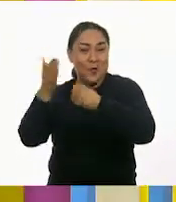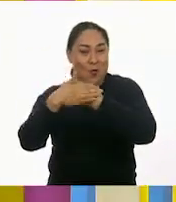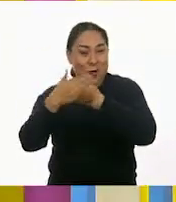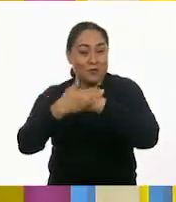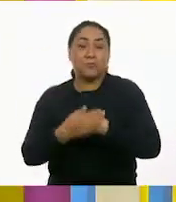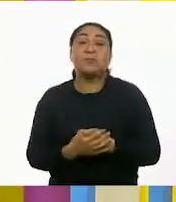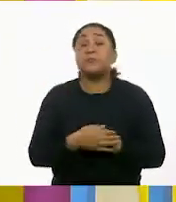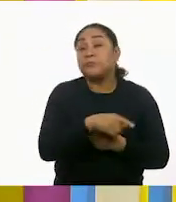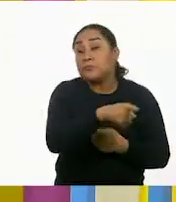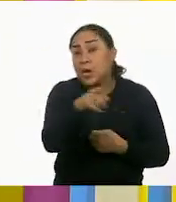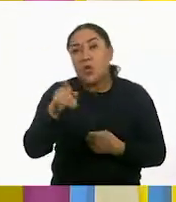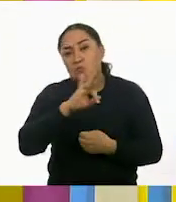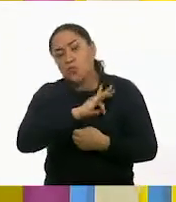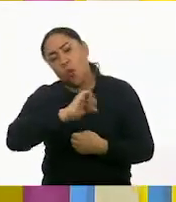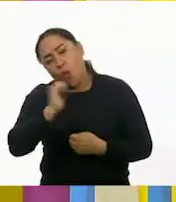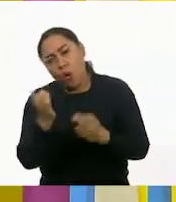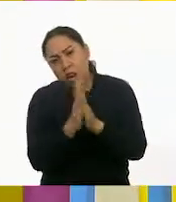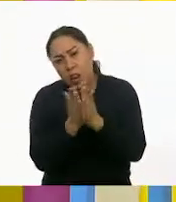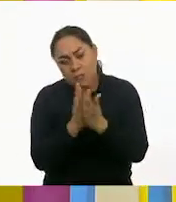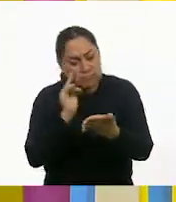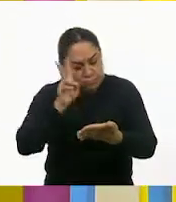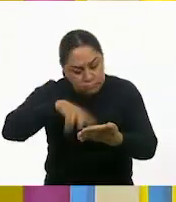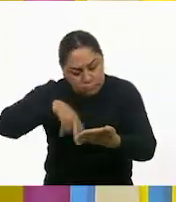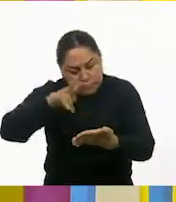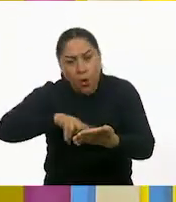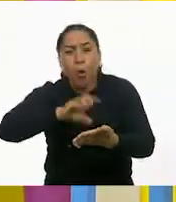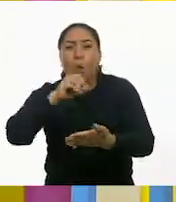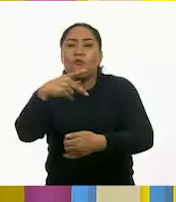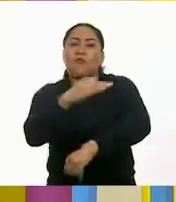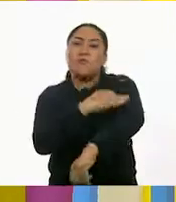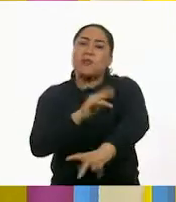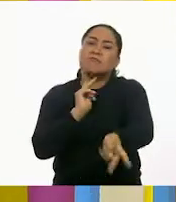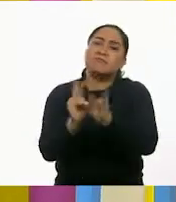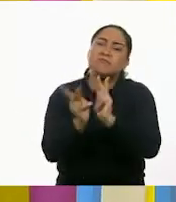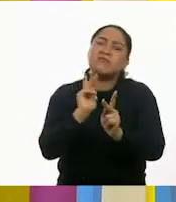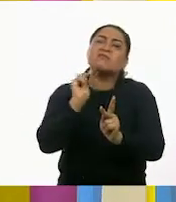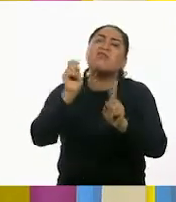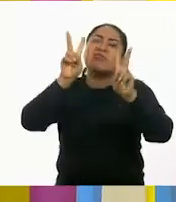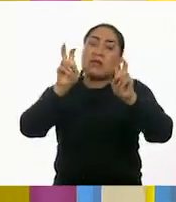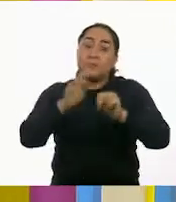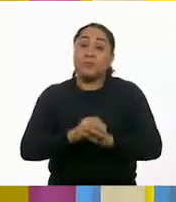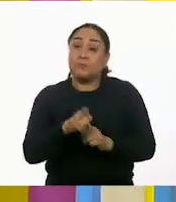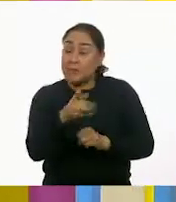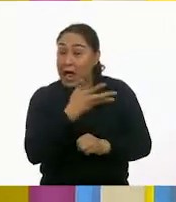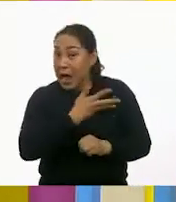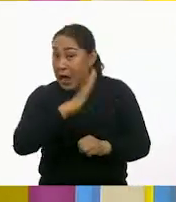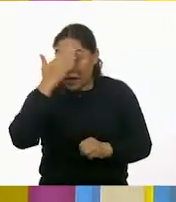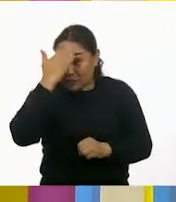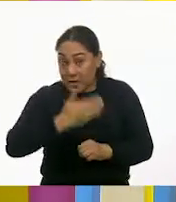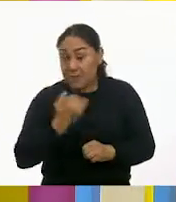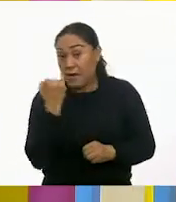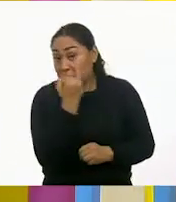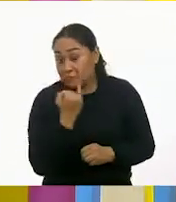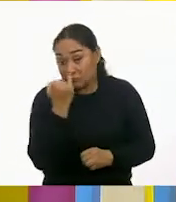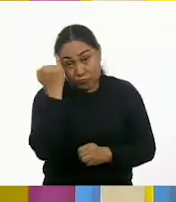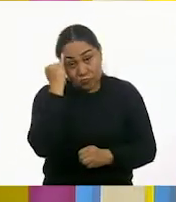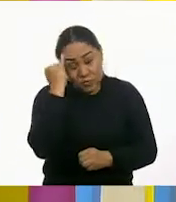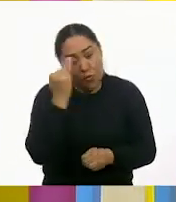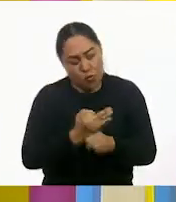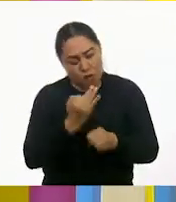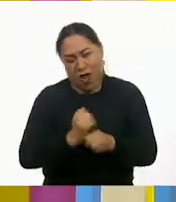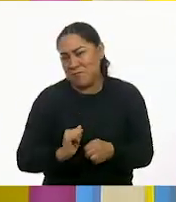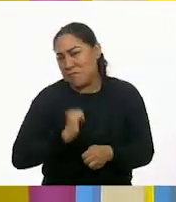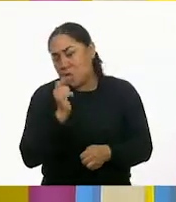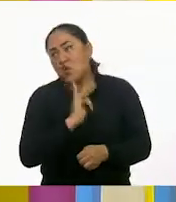Si te es posible, consulta otros libros y comenta el tema de hoy con tu familia. Si tienes la fortuna de hablar una lengua indígena, aprovecha también este